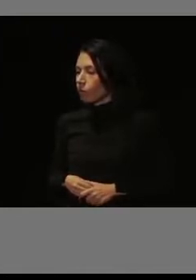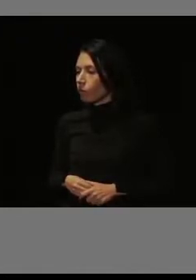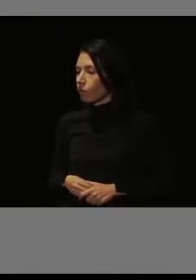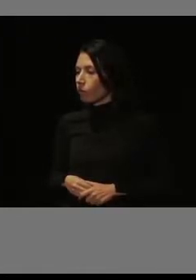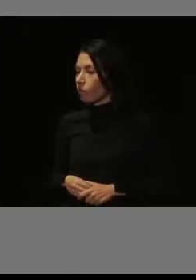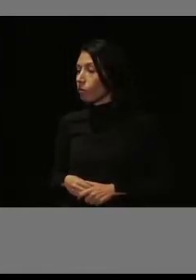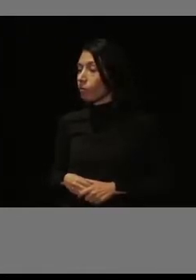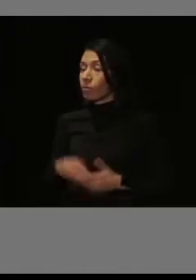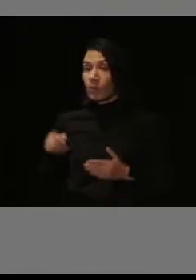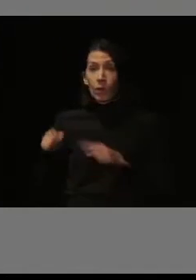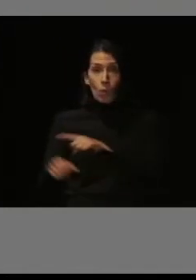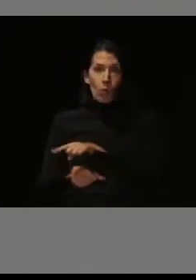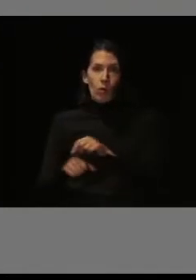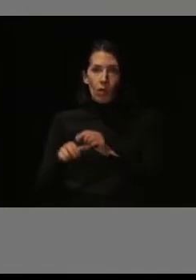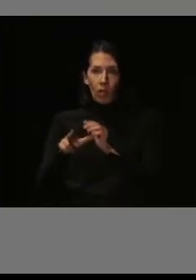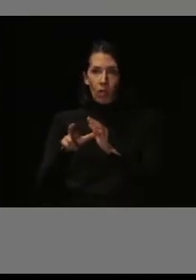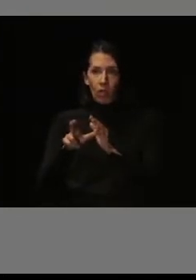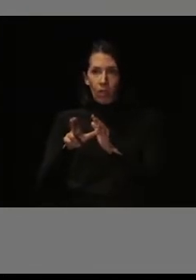Esto va con retardo.